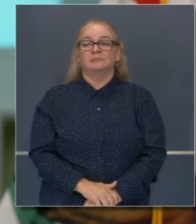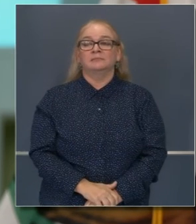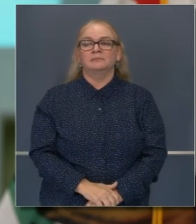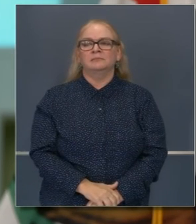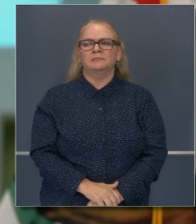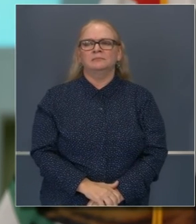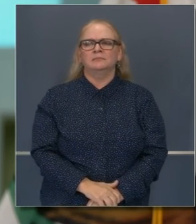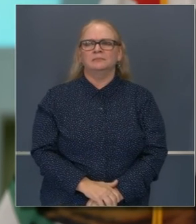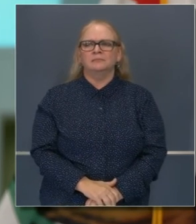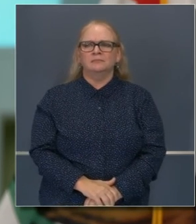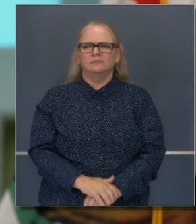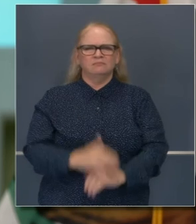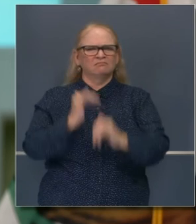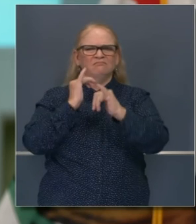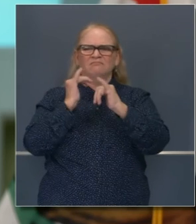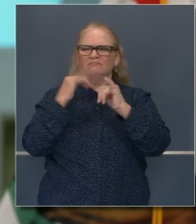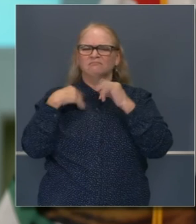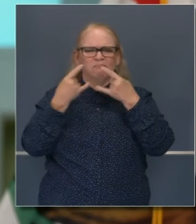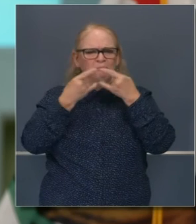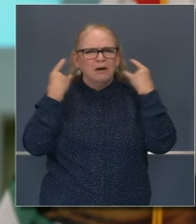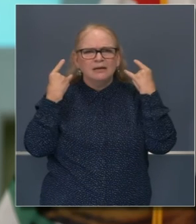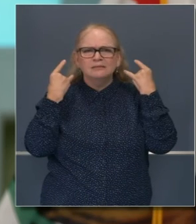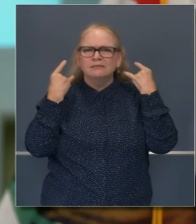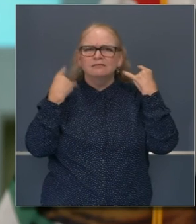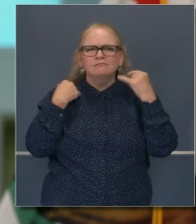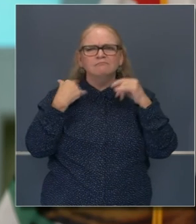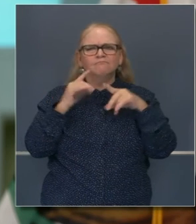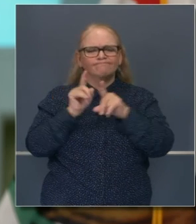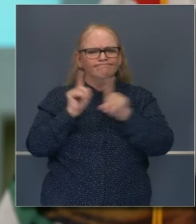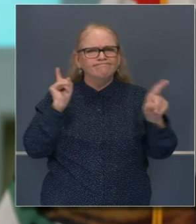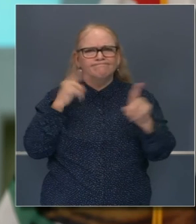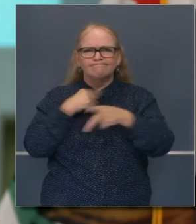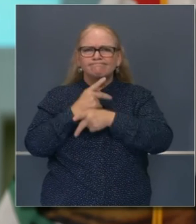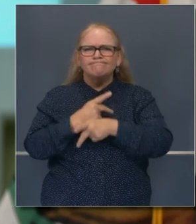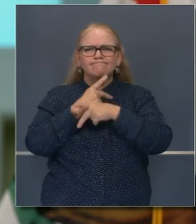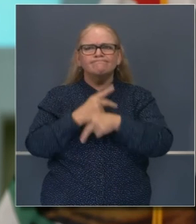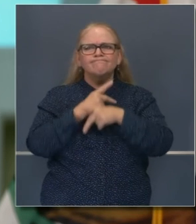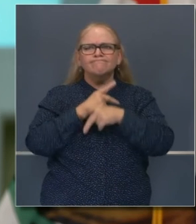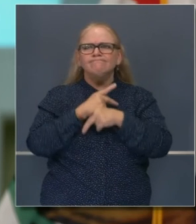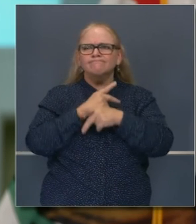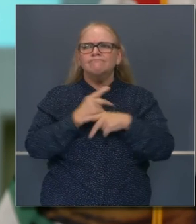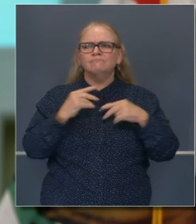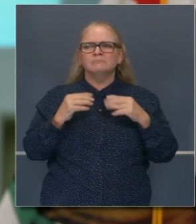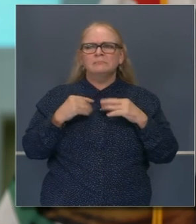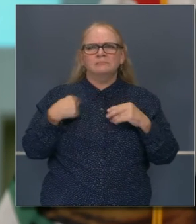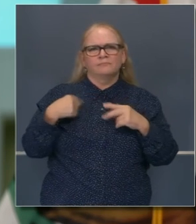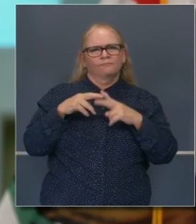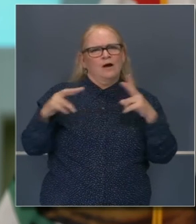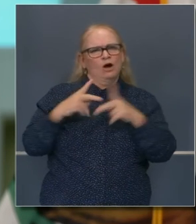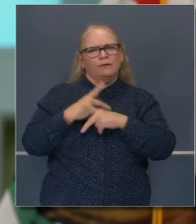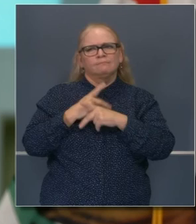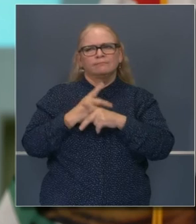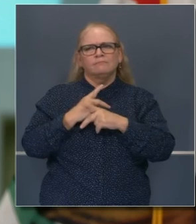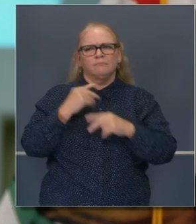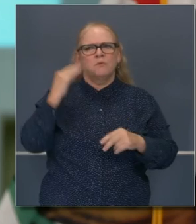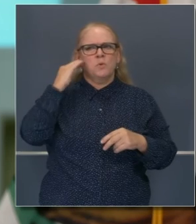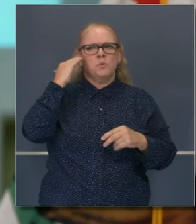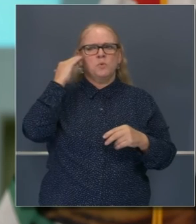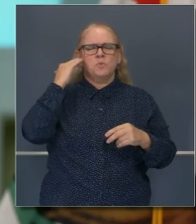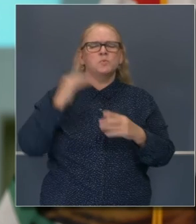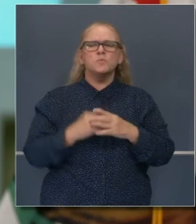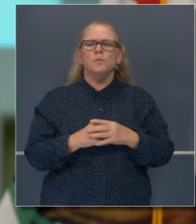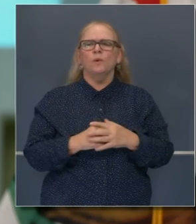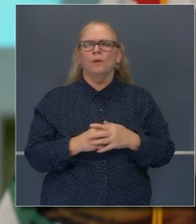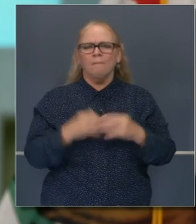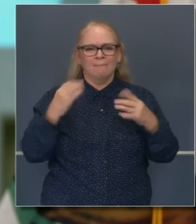seguimos practicando lo que predicamos, usando mascarillas, respecto a